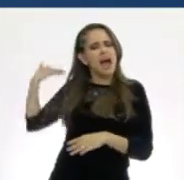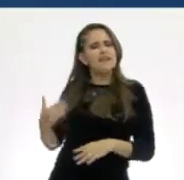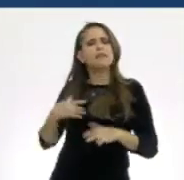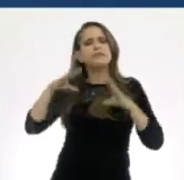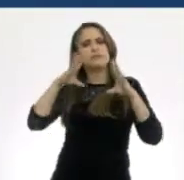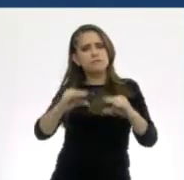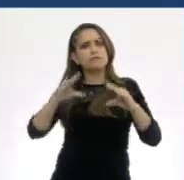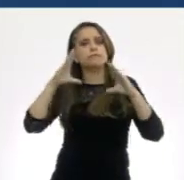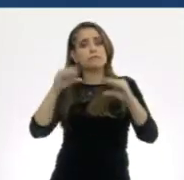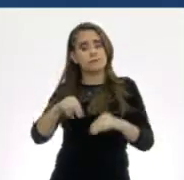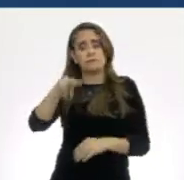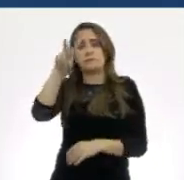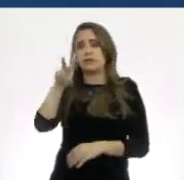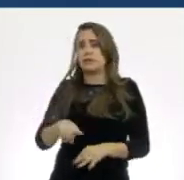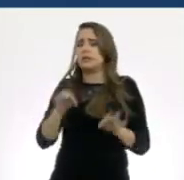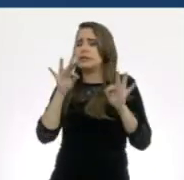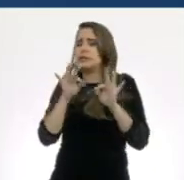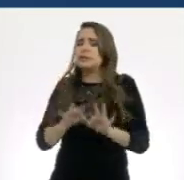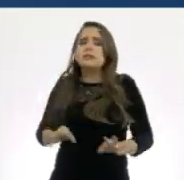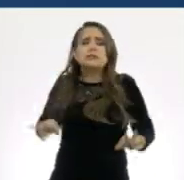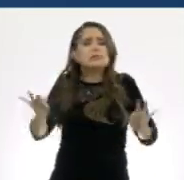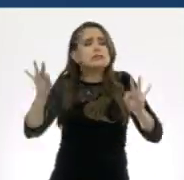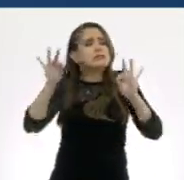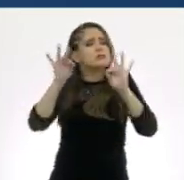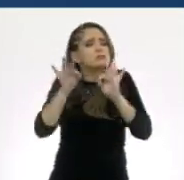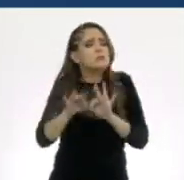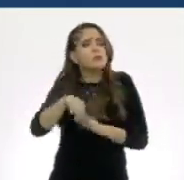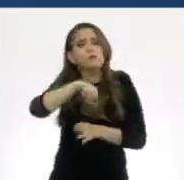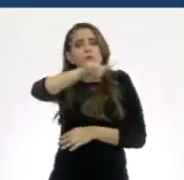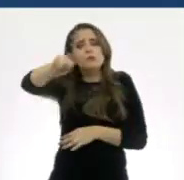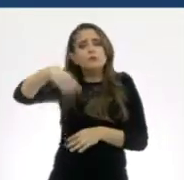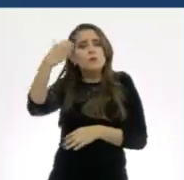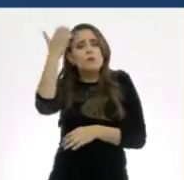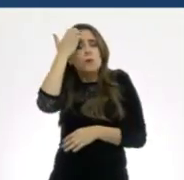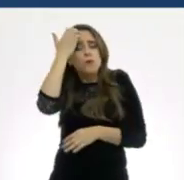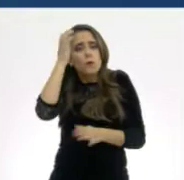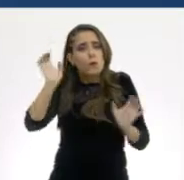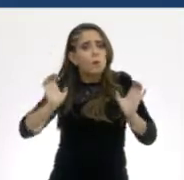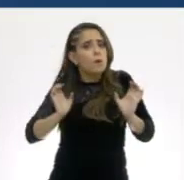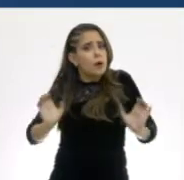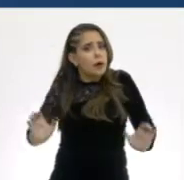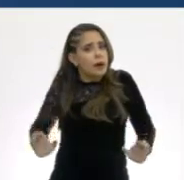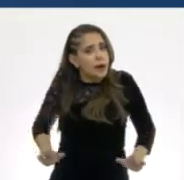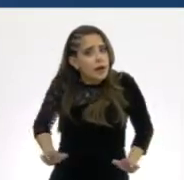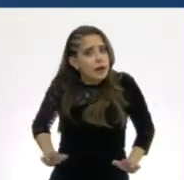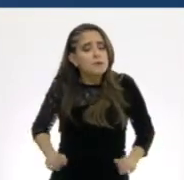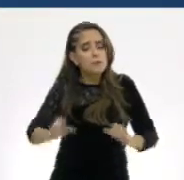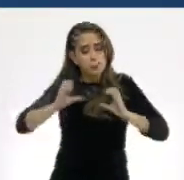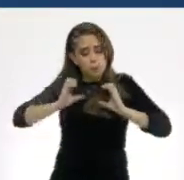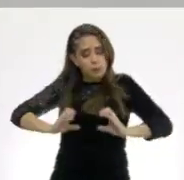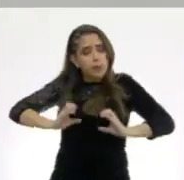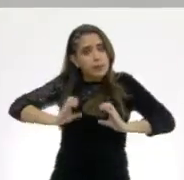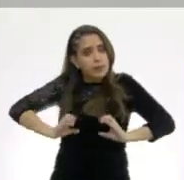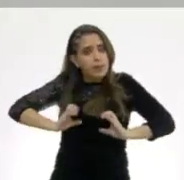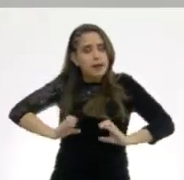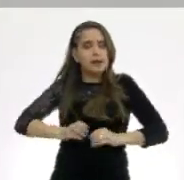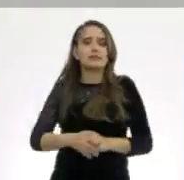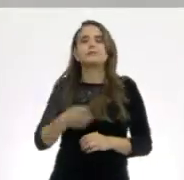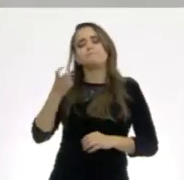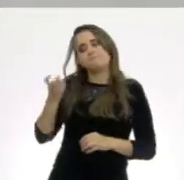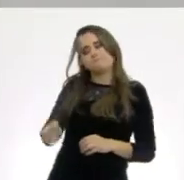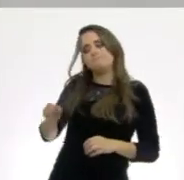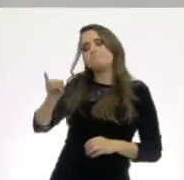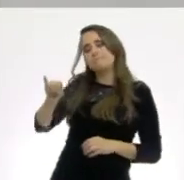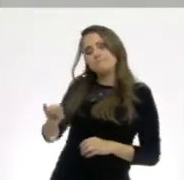lo importante de conocer nuestro cuerpo y cuidarlo. Así es, Tom.